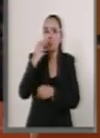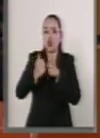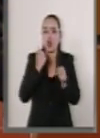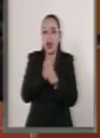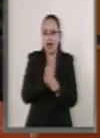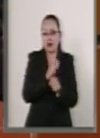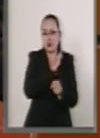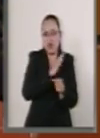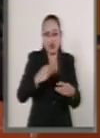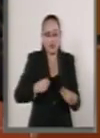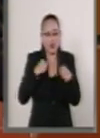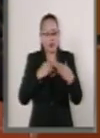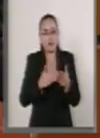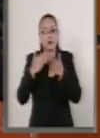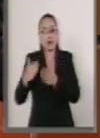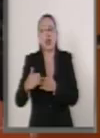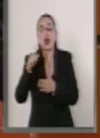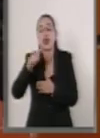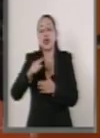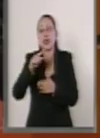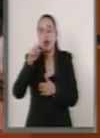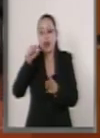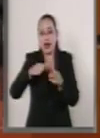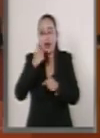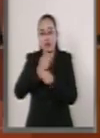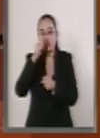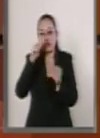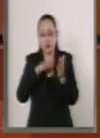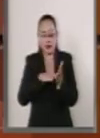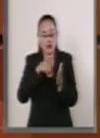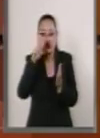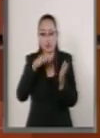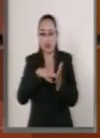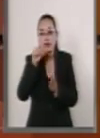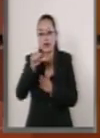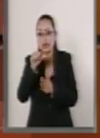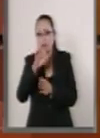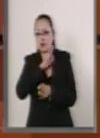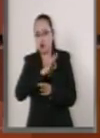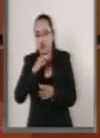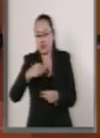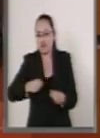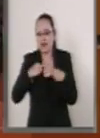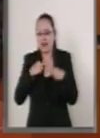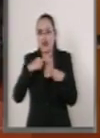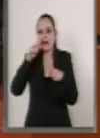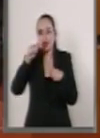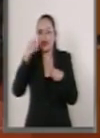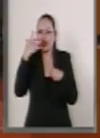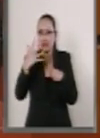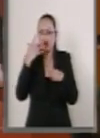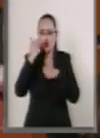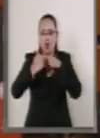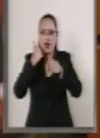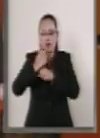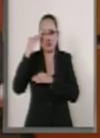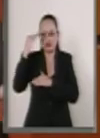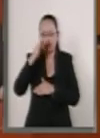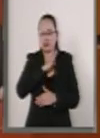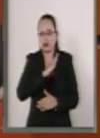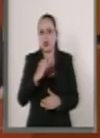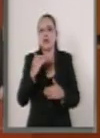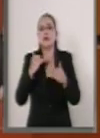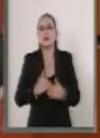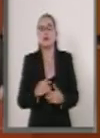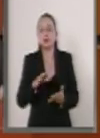se alcanzan los 75 años de edad, según informes de la OCDE. De